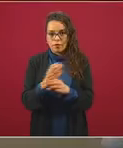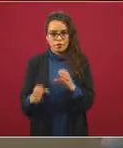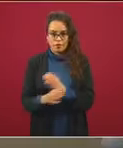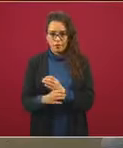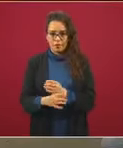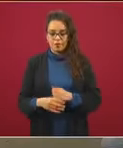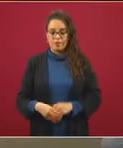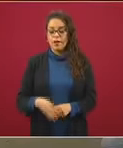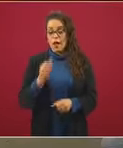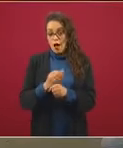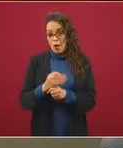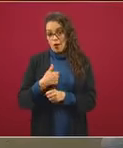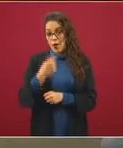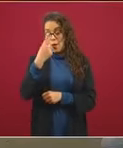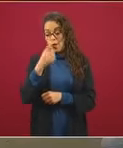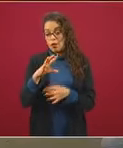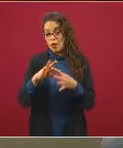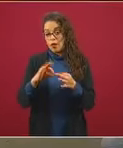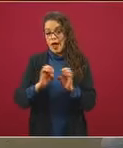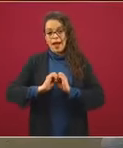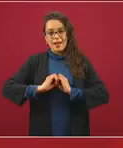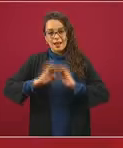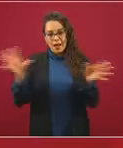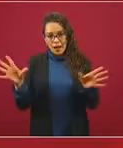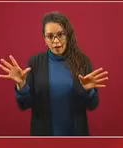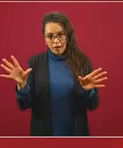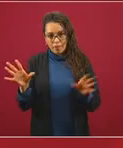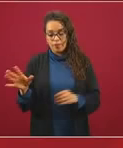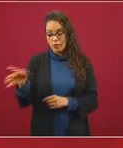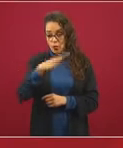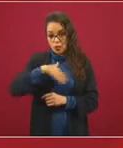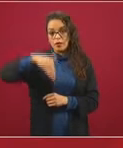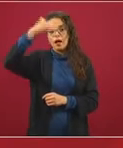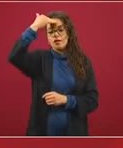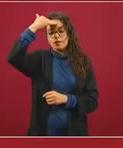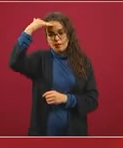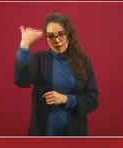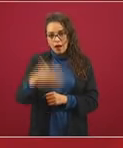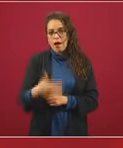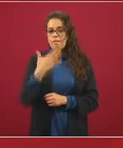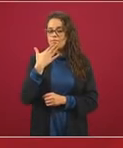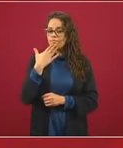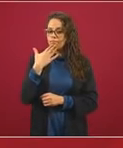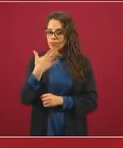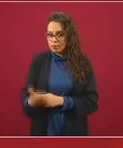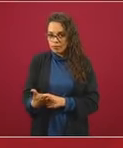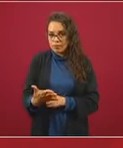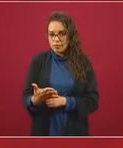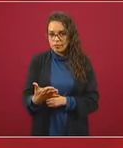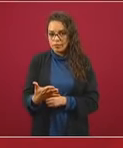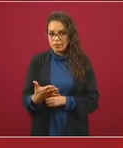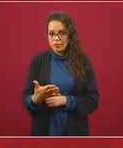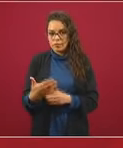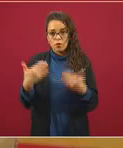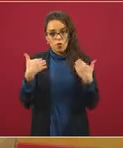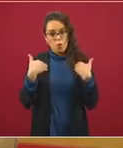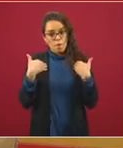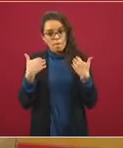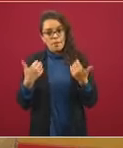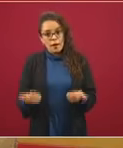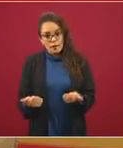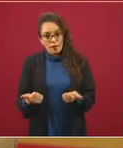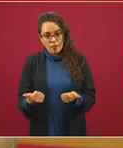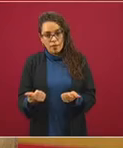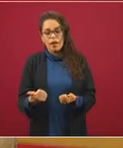es que tenemos total conciencia y por supuesto nuestra absoluta empatía con la